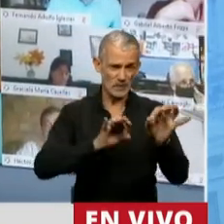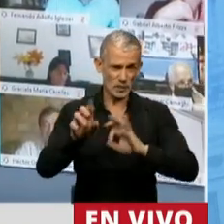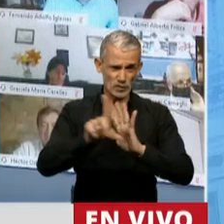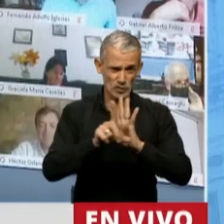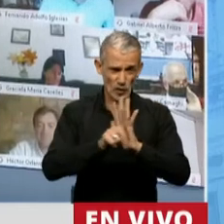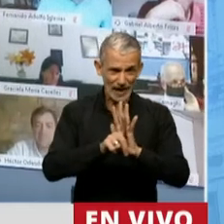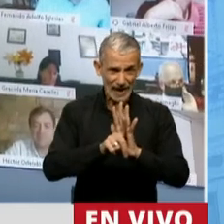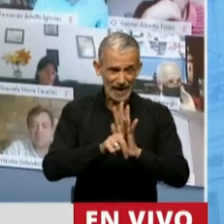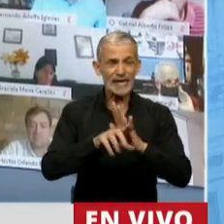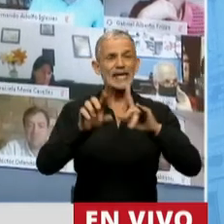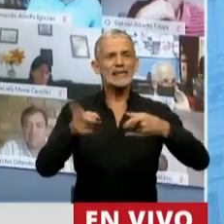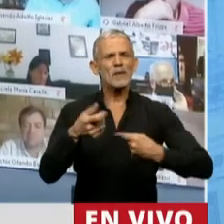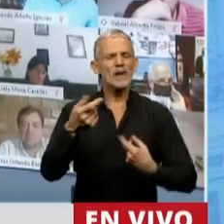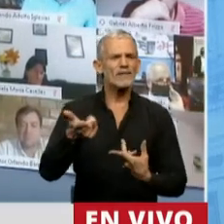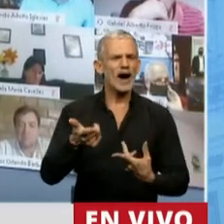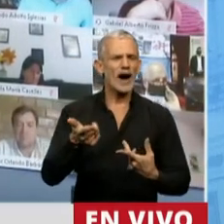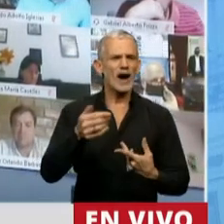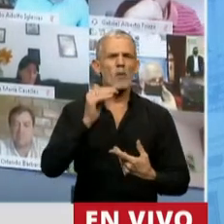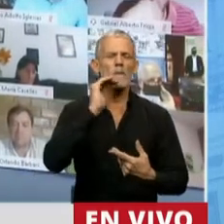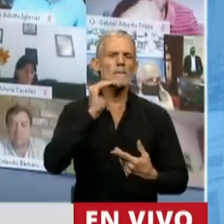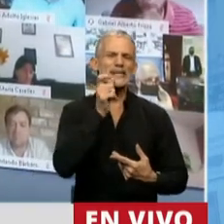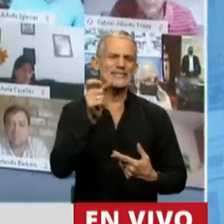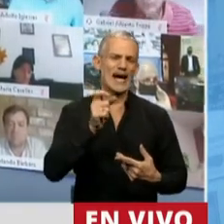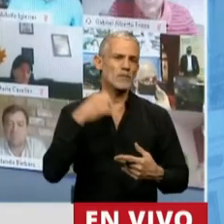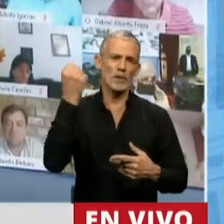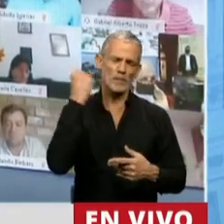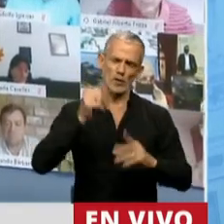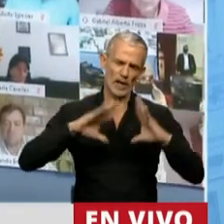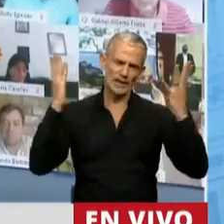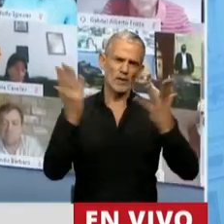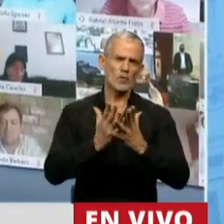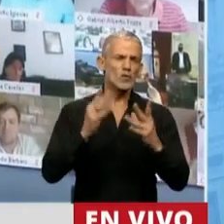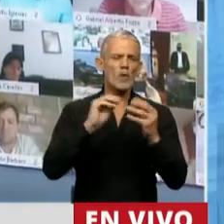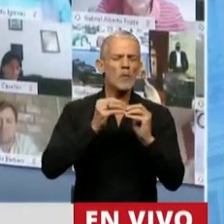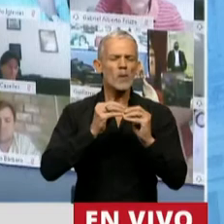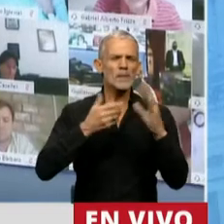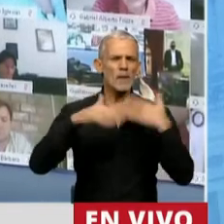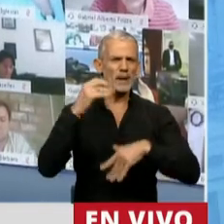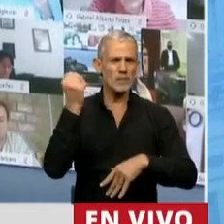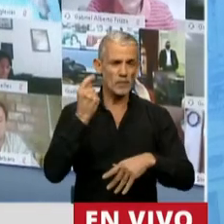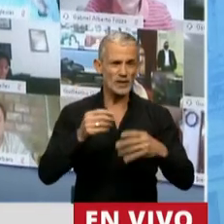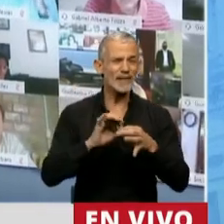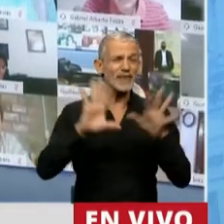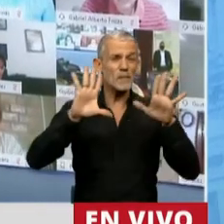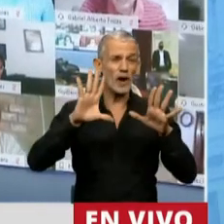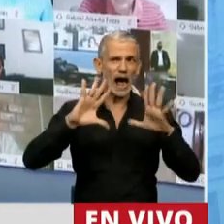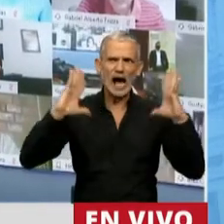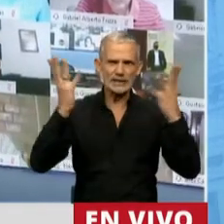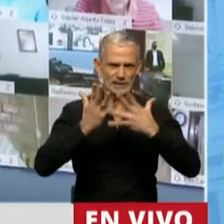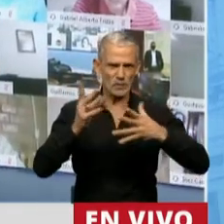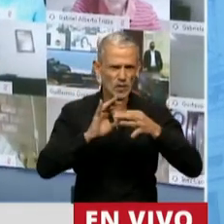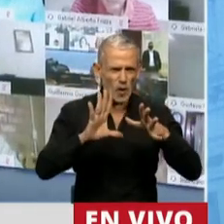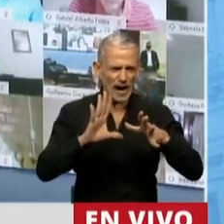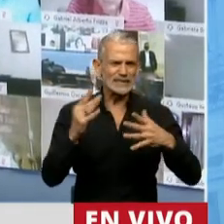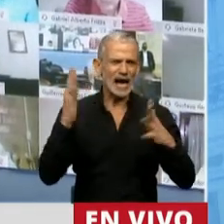de ley. Vamos a estar dándole un mensaje muy importante al mundo. Sabemos que uno de los problemas centrales que tienen las democracias en todo el mundo